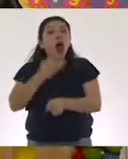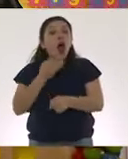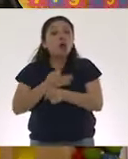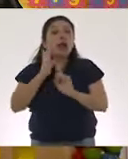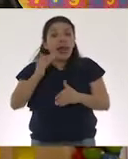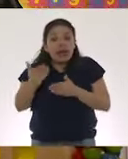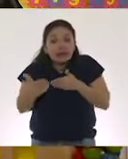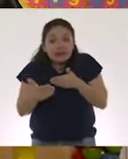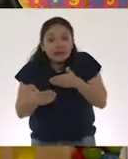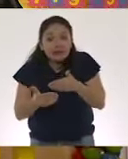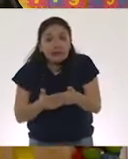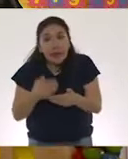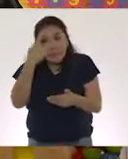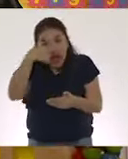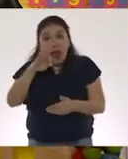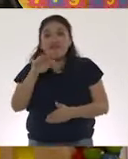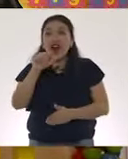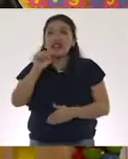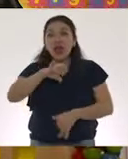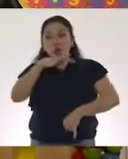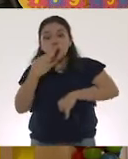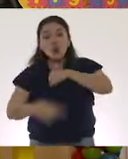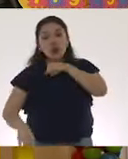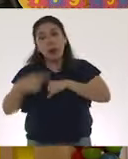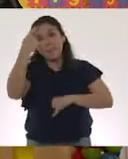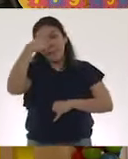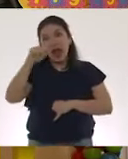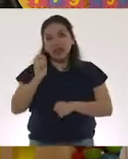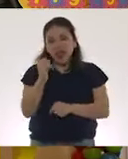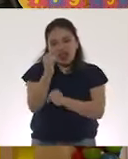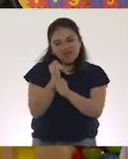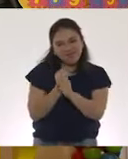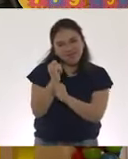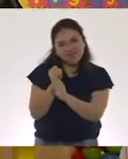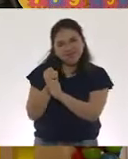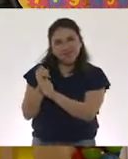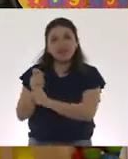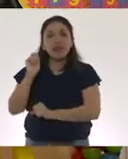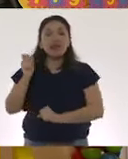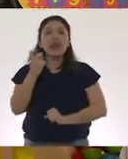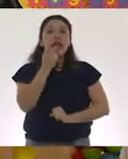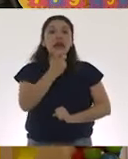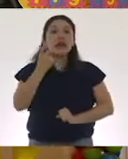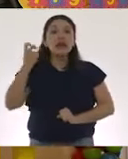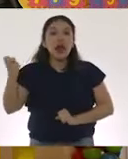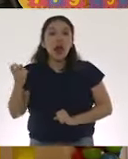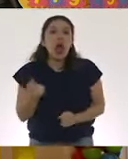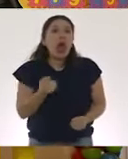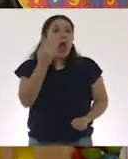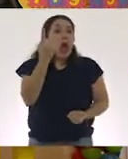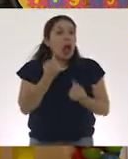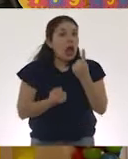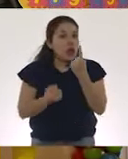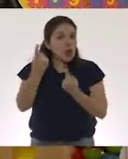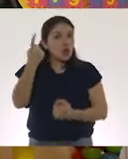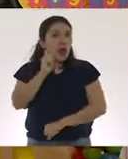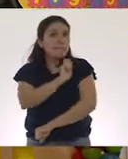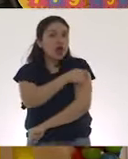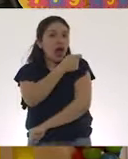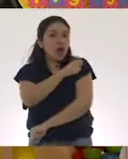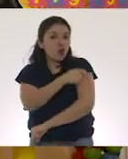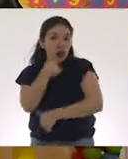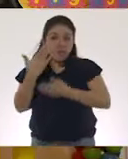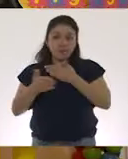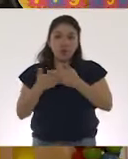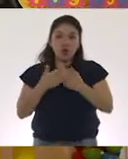acercando a las fases finales de investigación de algunas de las vacunas que